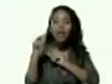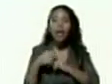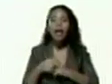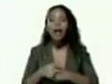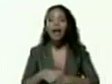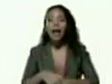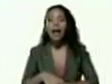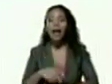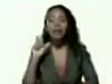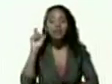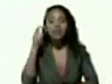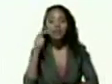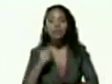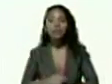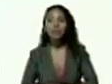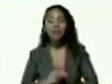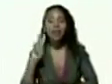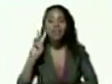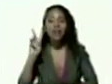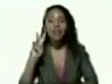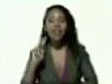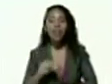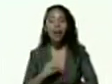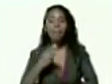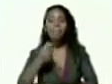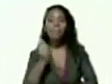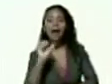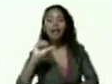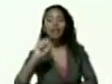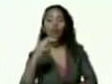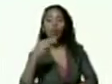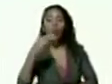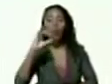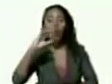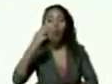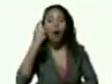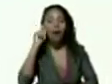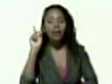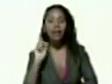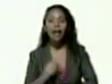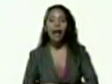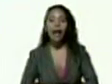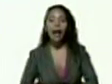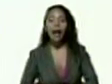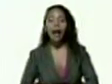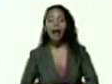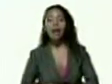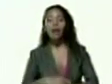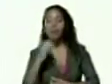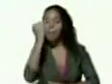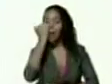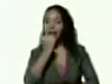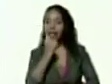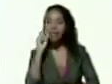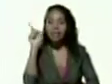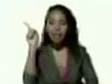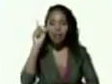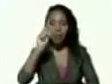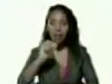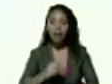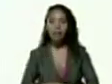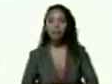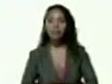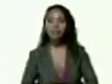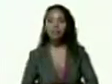Pascua a nuestros compatriotas de Carabobo que están en el gimnasio Teodoro Gubaira en